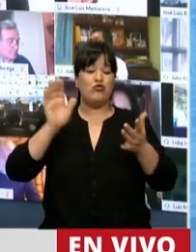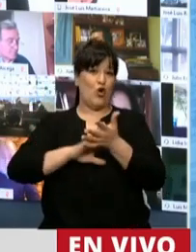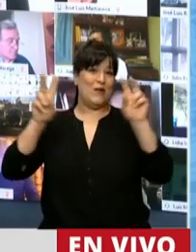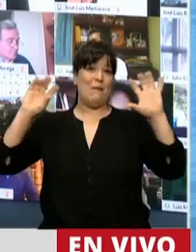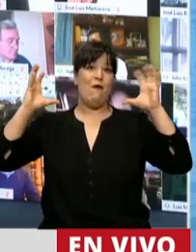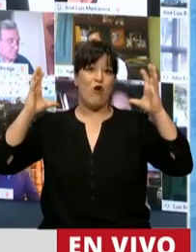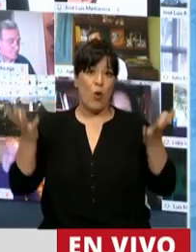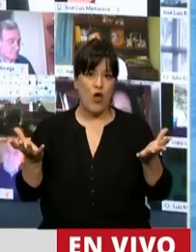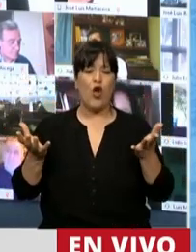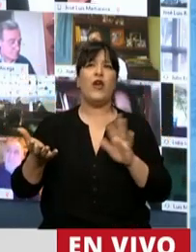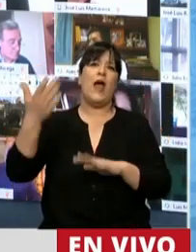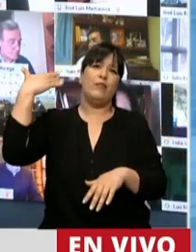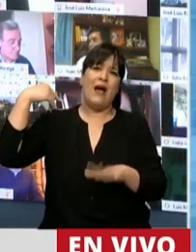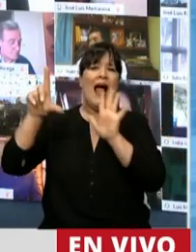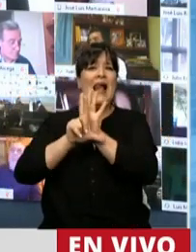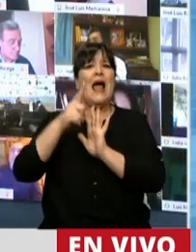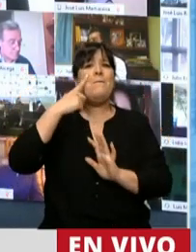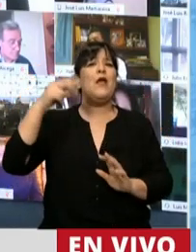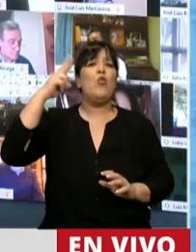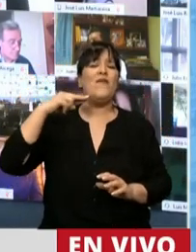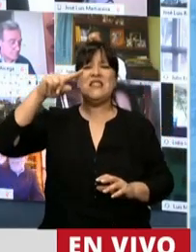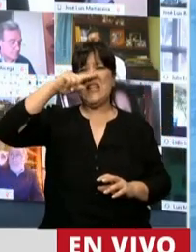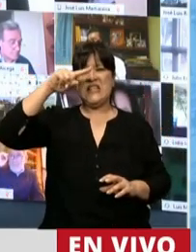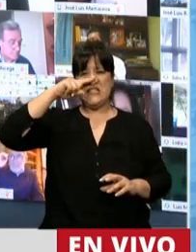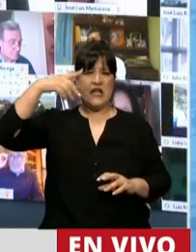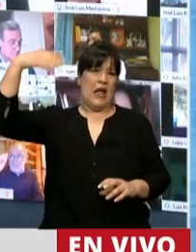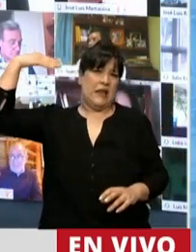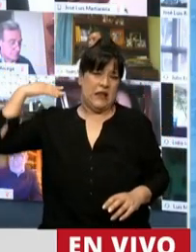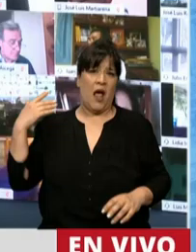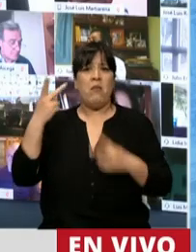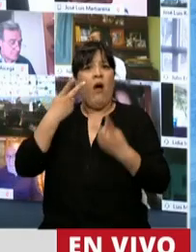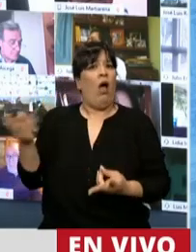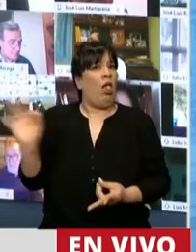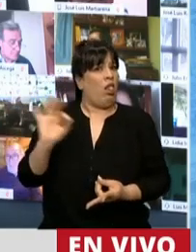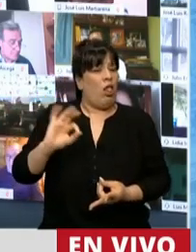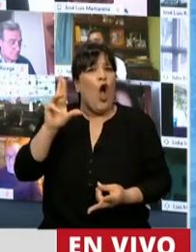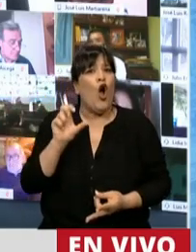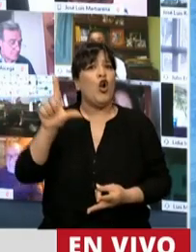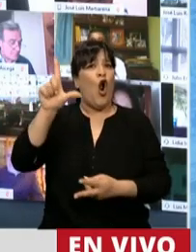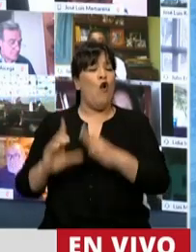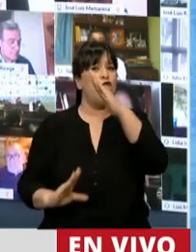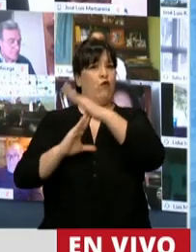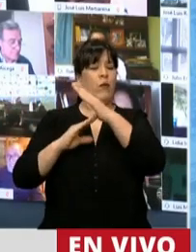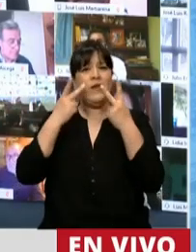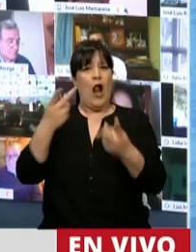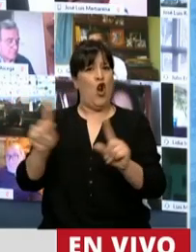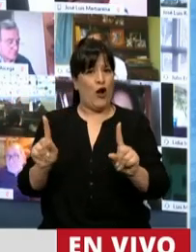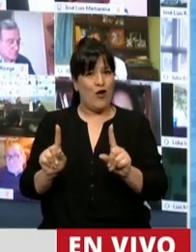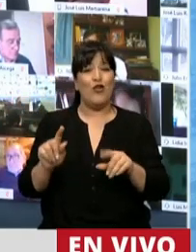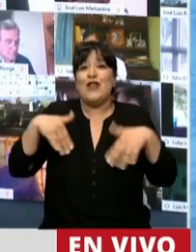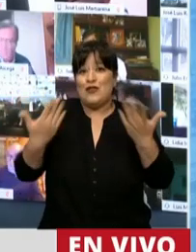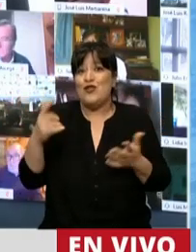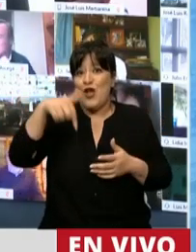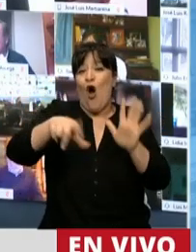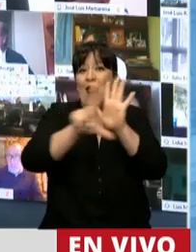importancia de tener una ley propia, una ley que le reconozca el ejercicio profesional. Ustedes saben